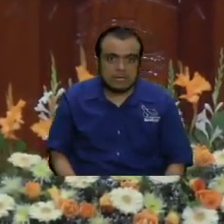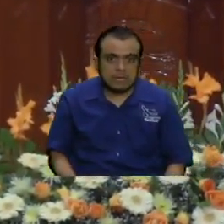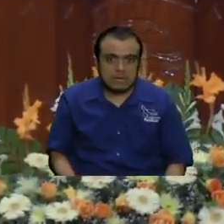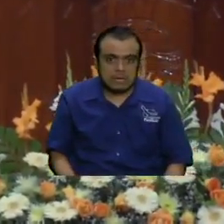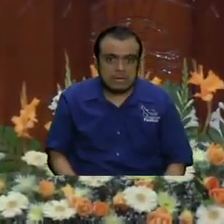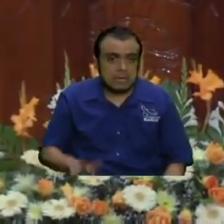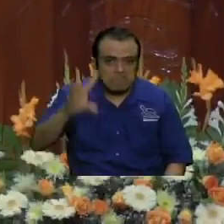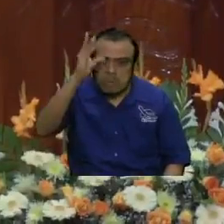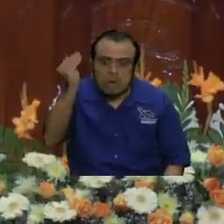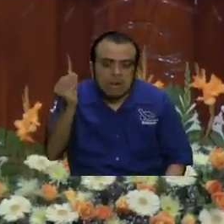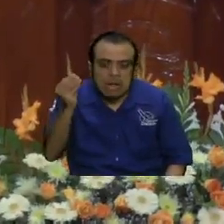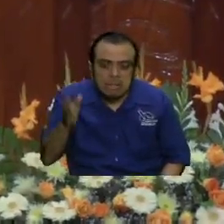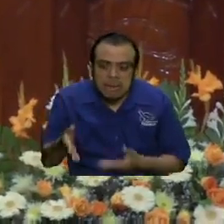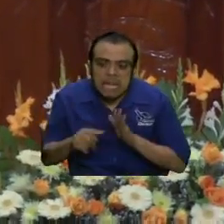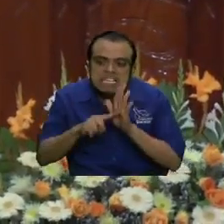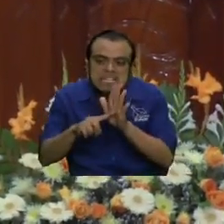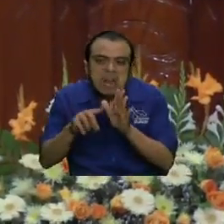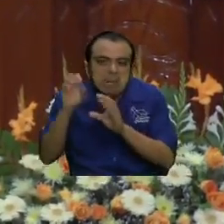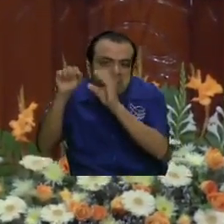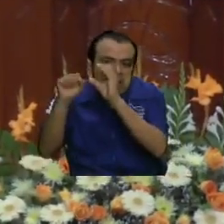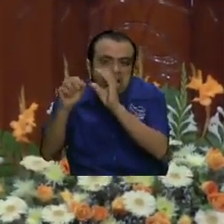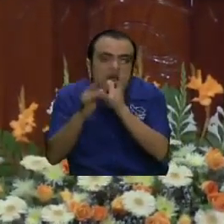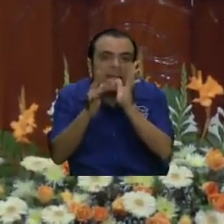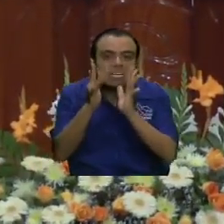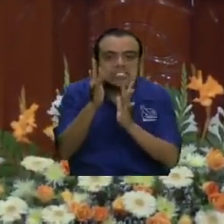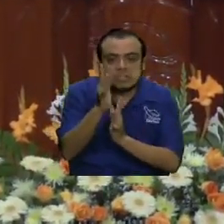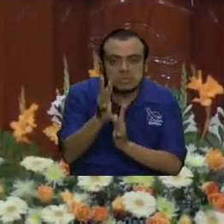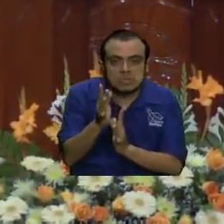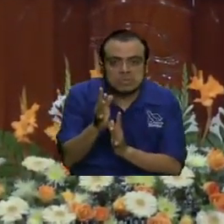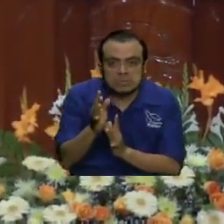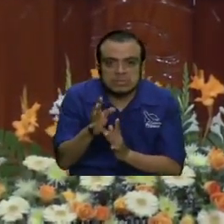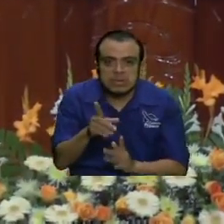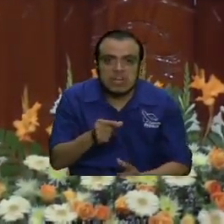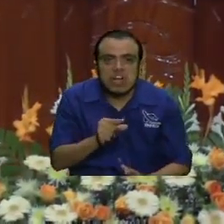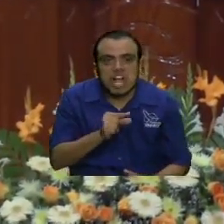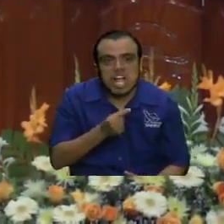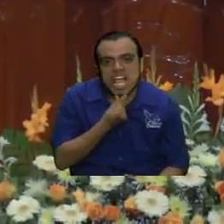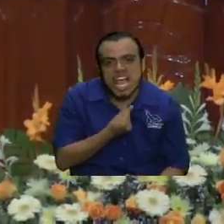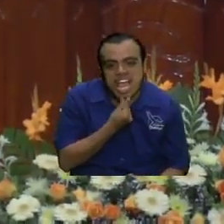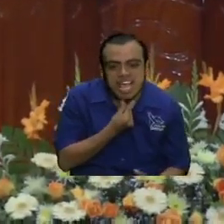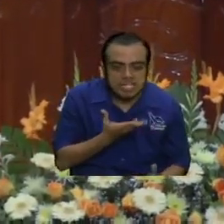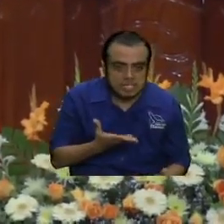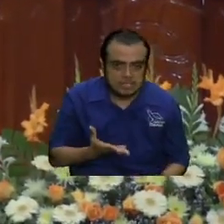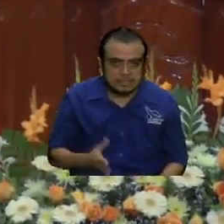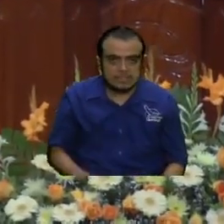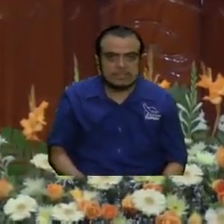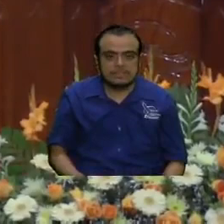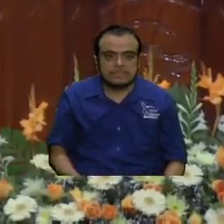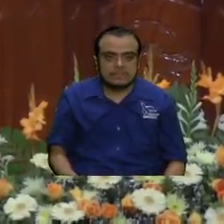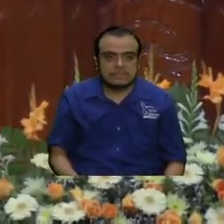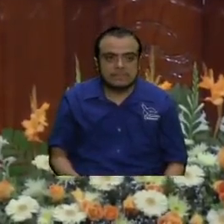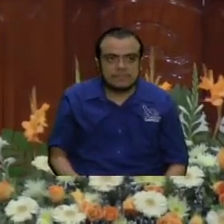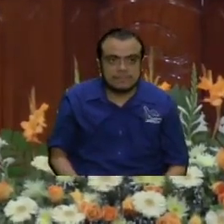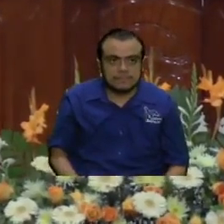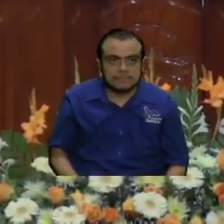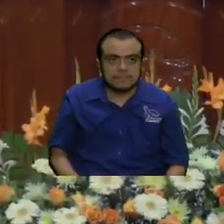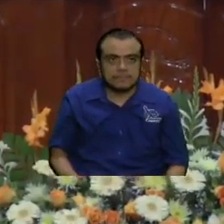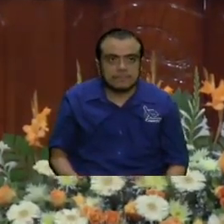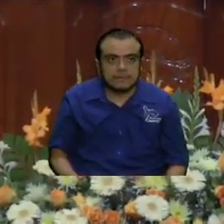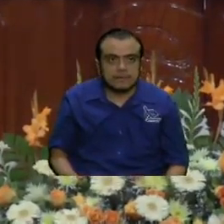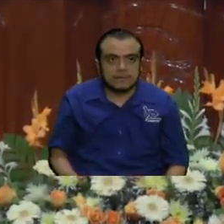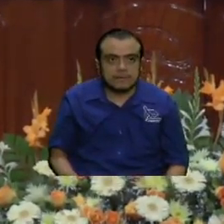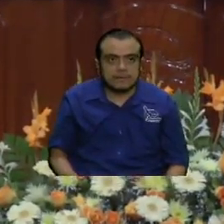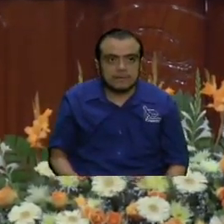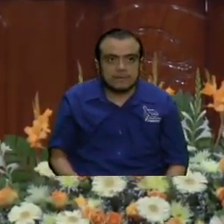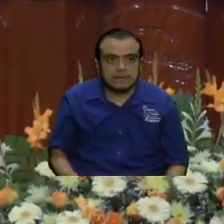porque sacaron una película en donde Jesús y sus discípulos son gays todos yo creo que el único que no es gay ahí